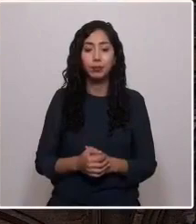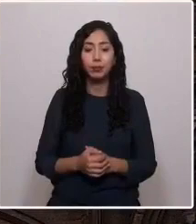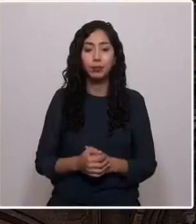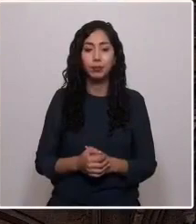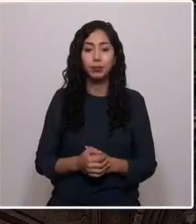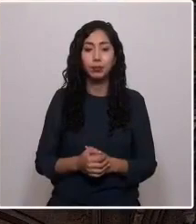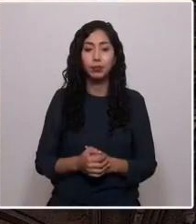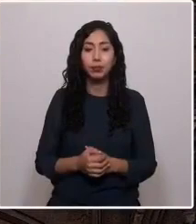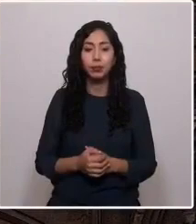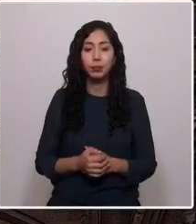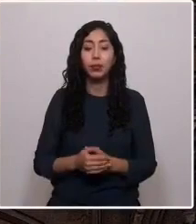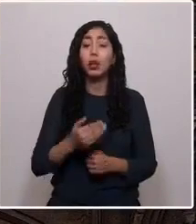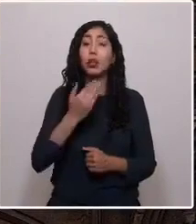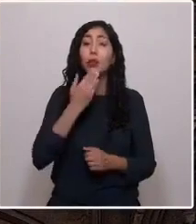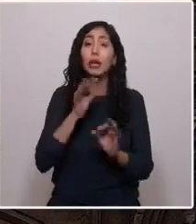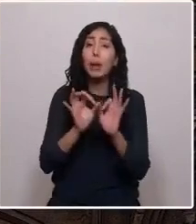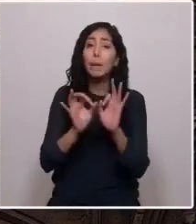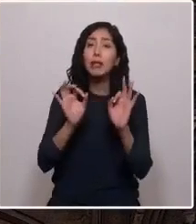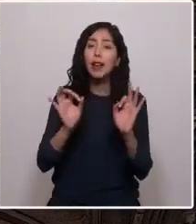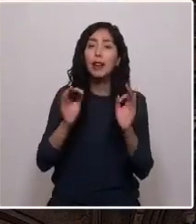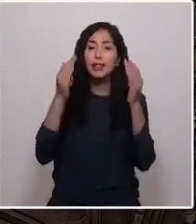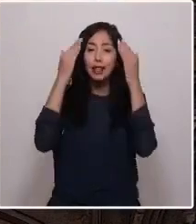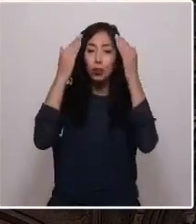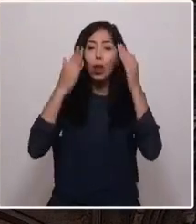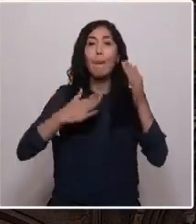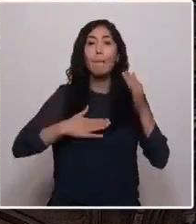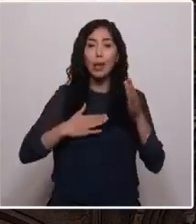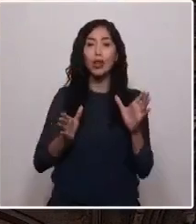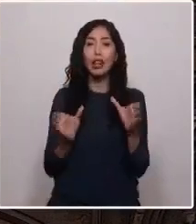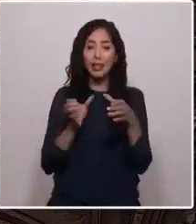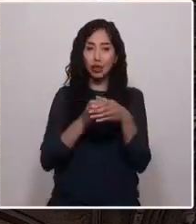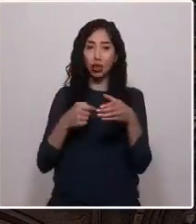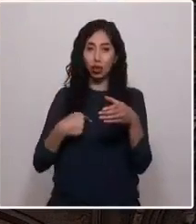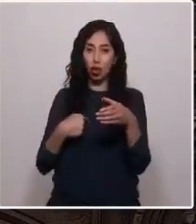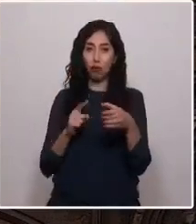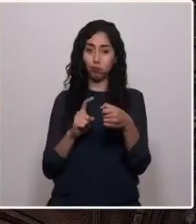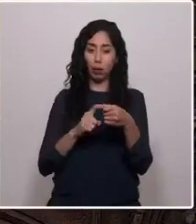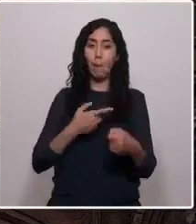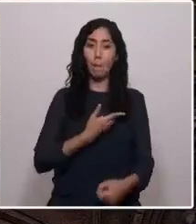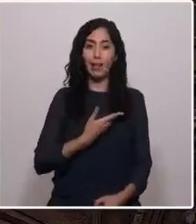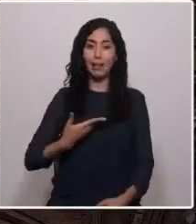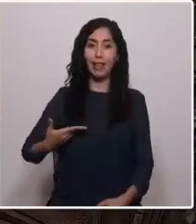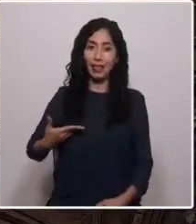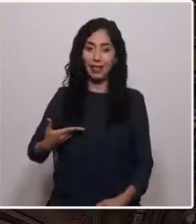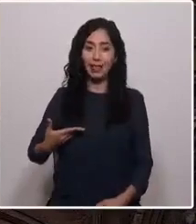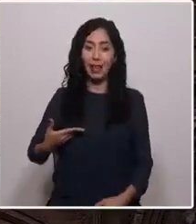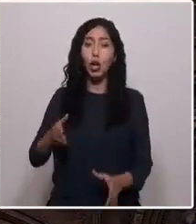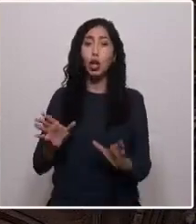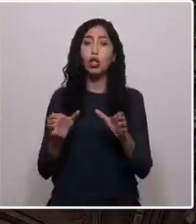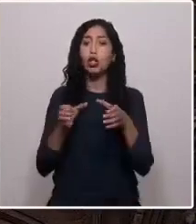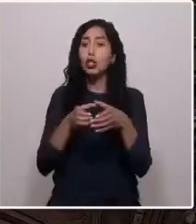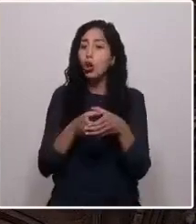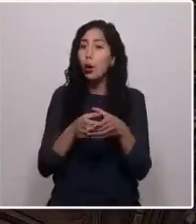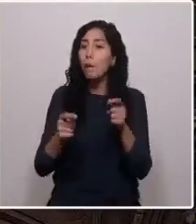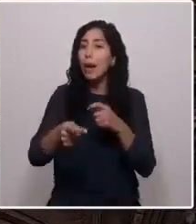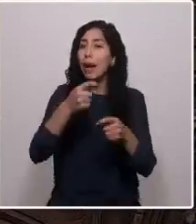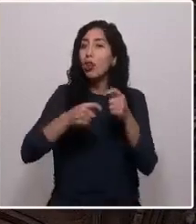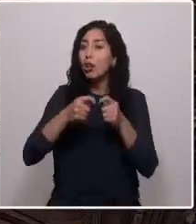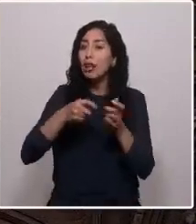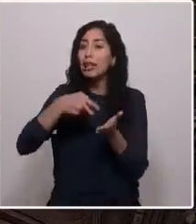Y de manera especial a mi organización, a la cual soy presidente, al Consejo de Pescadores Xangu de la Comuna